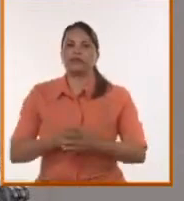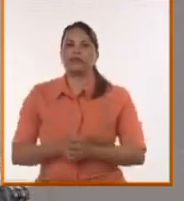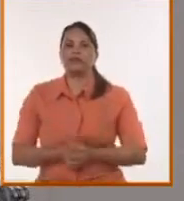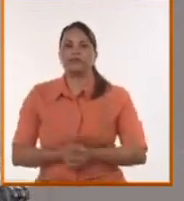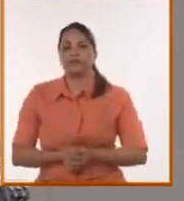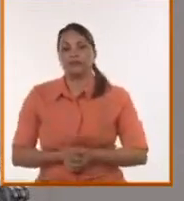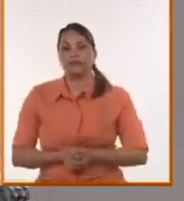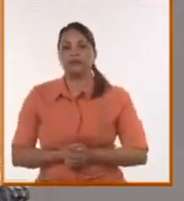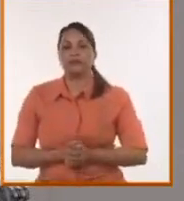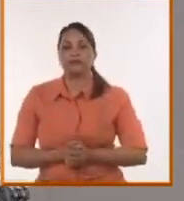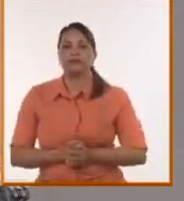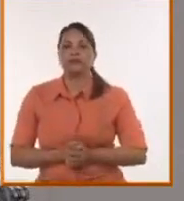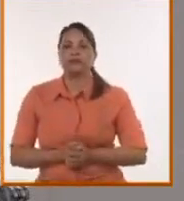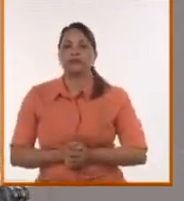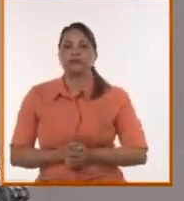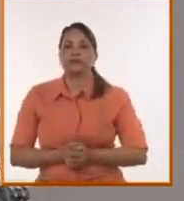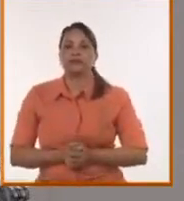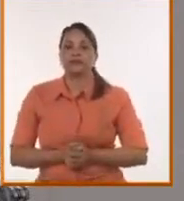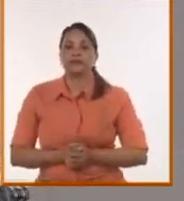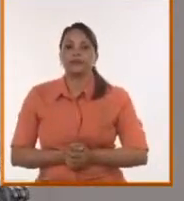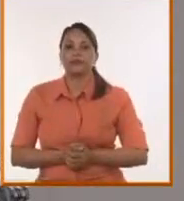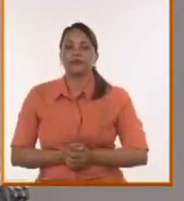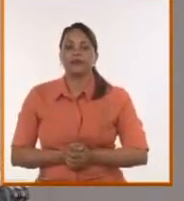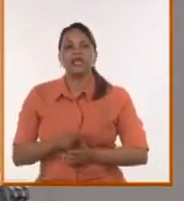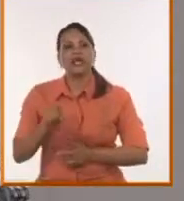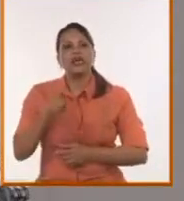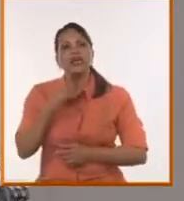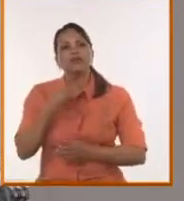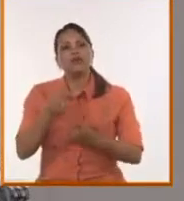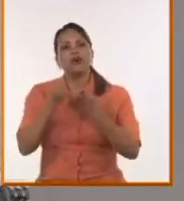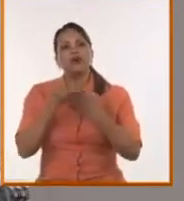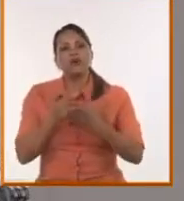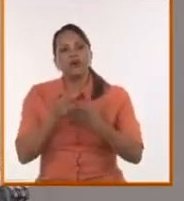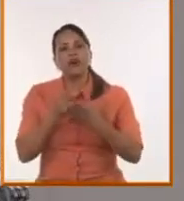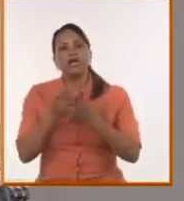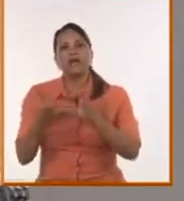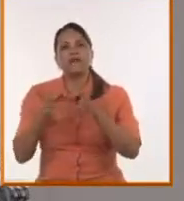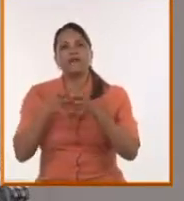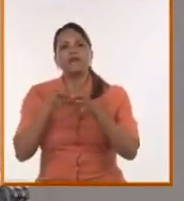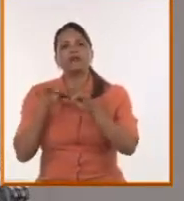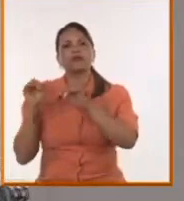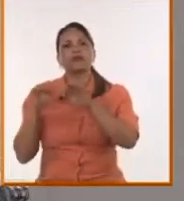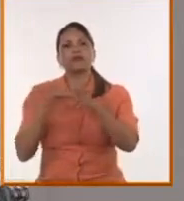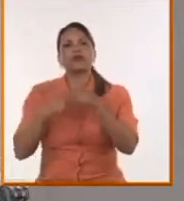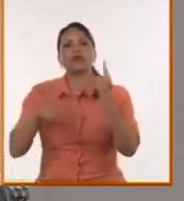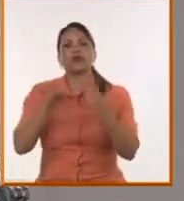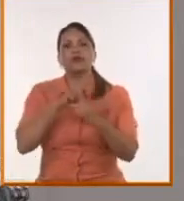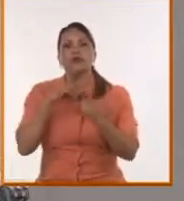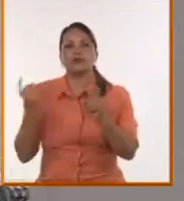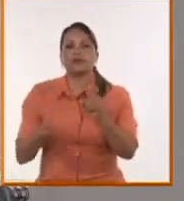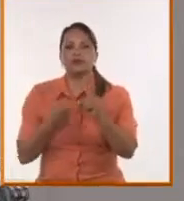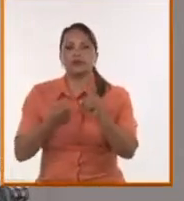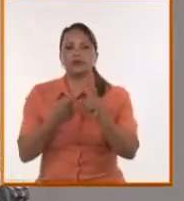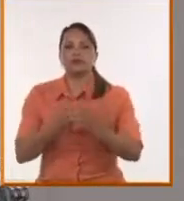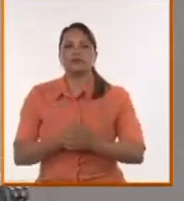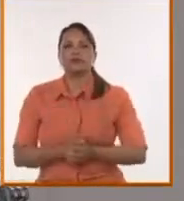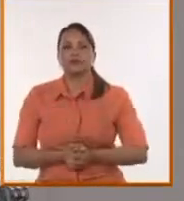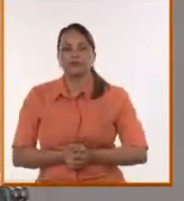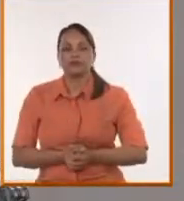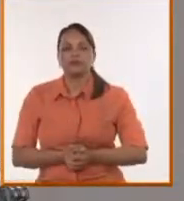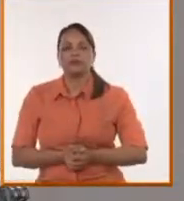el uso de fósforo de naranja, etcétera, etcétera. Y eso ayudó a crear un movimiento contra la guerra. Si tú pierdes tu población, no puedes sostener el